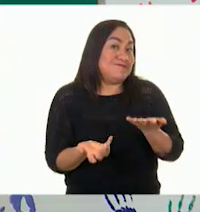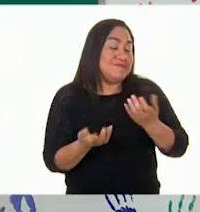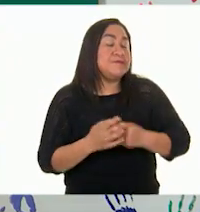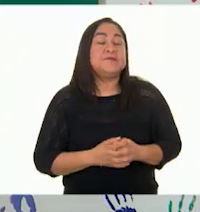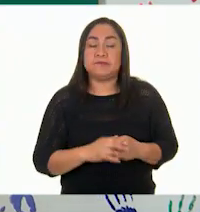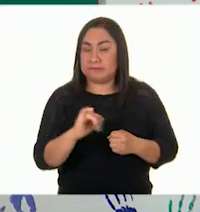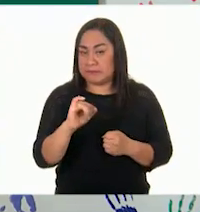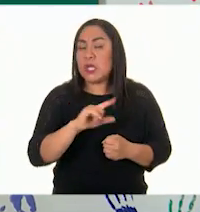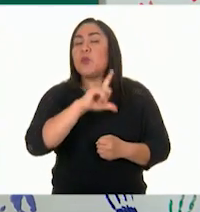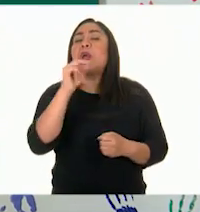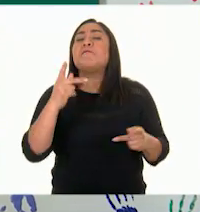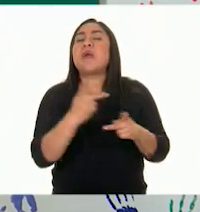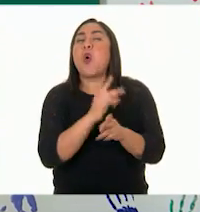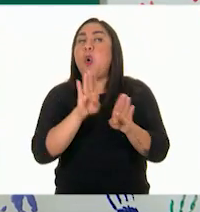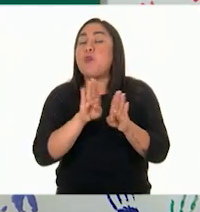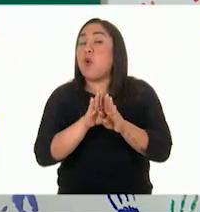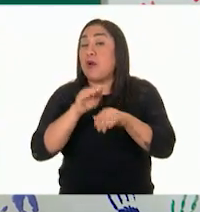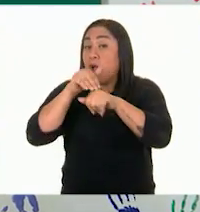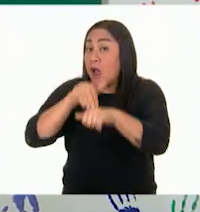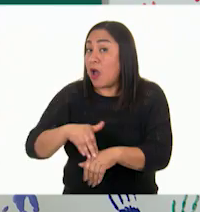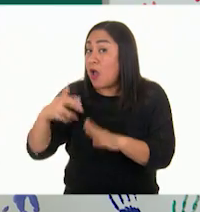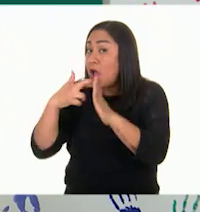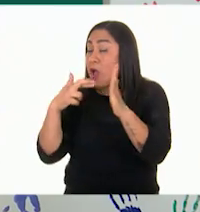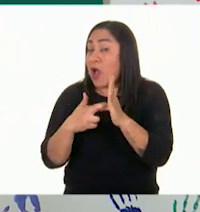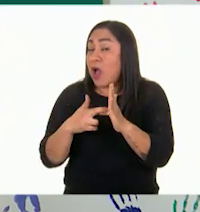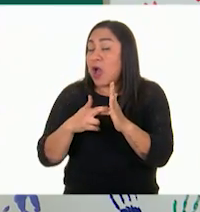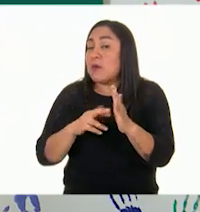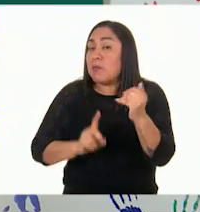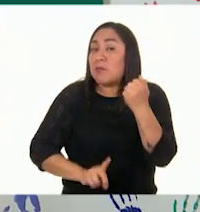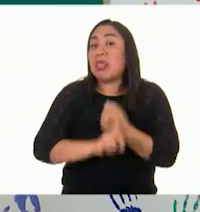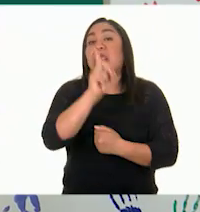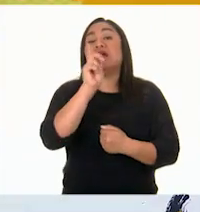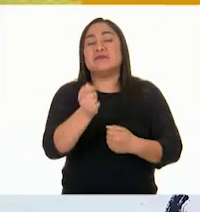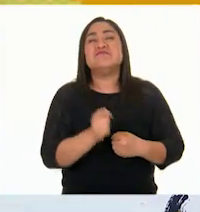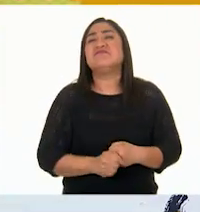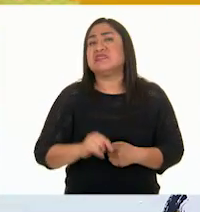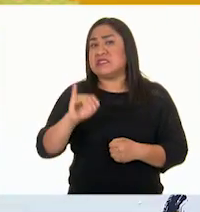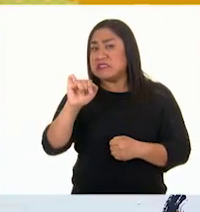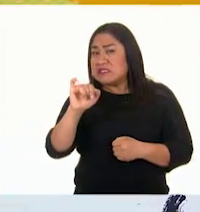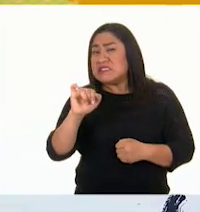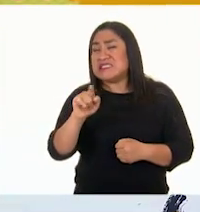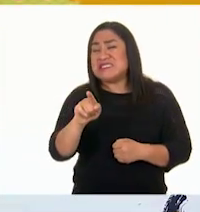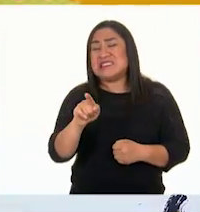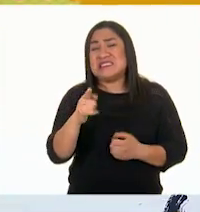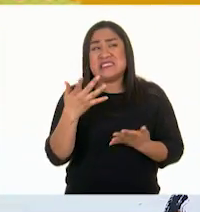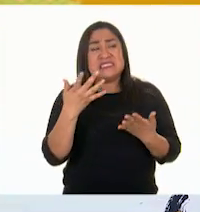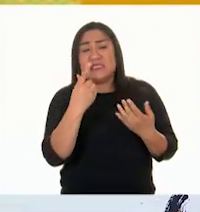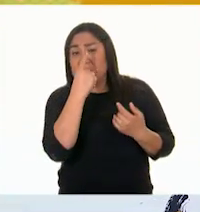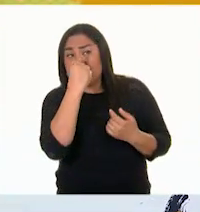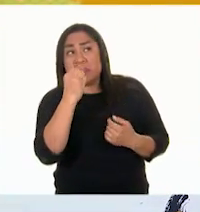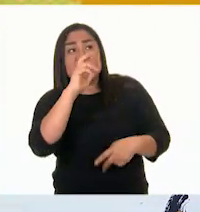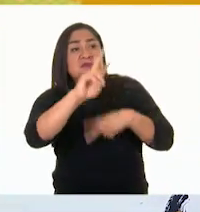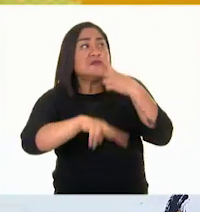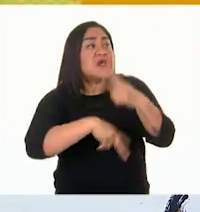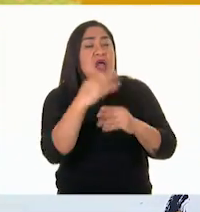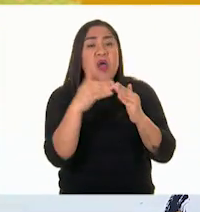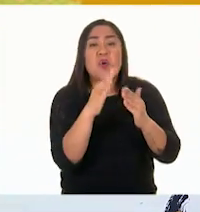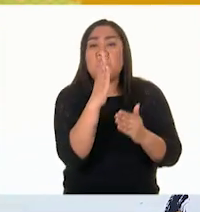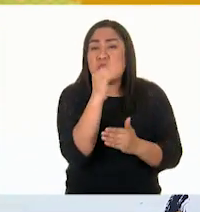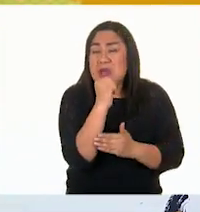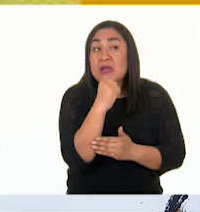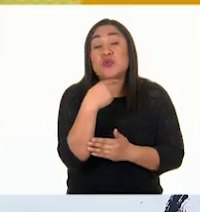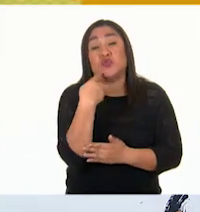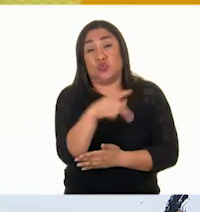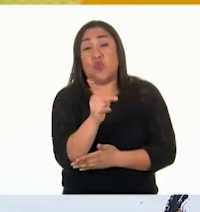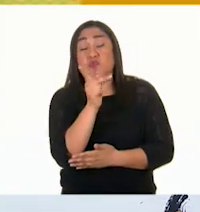¿Y hubo alguna consecuencia por no seguir las reglas? Sí. Pinocho no podía regresar a casa y su papá, Gepetto,